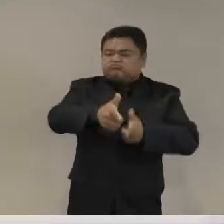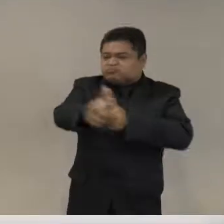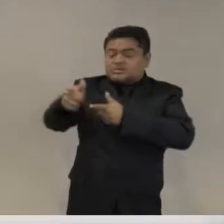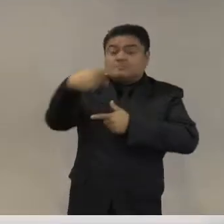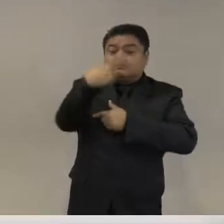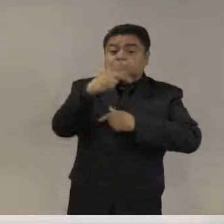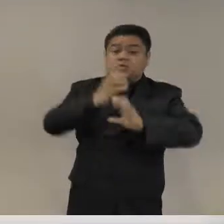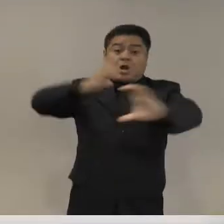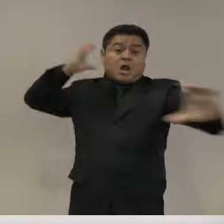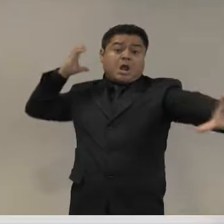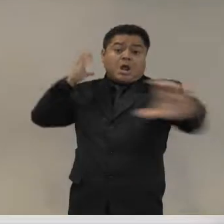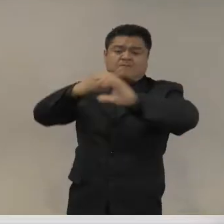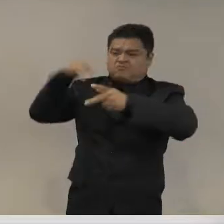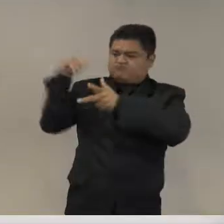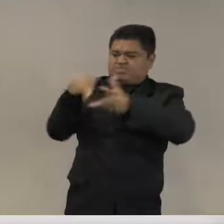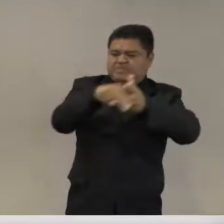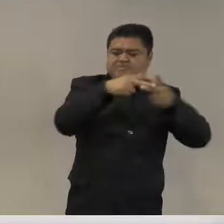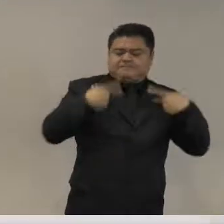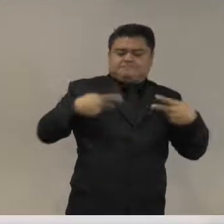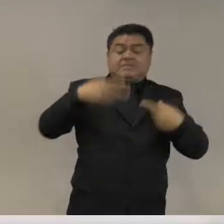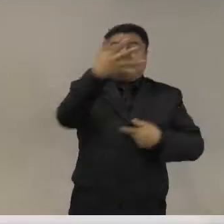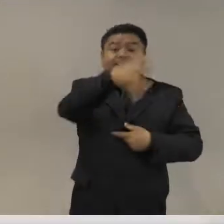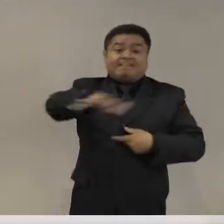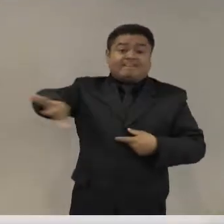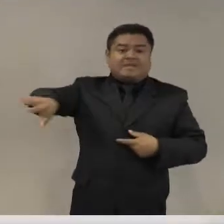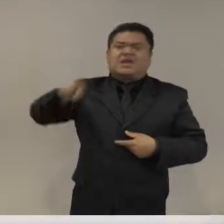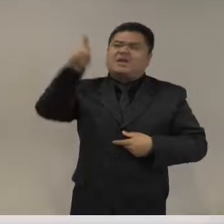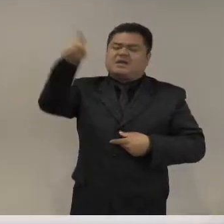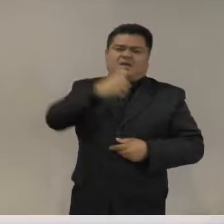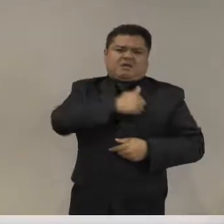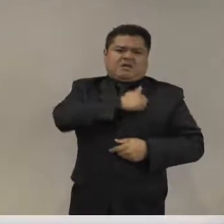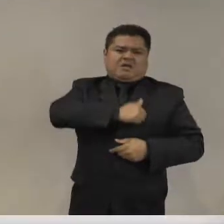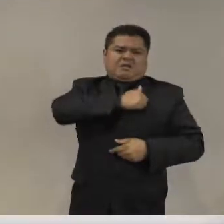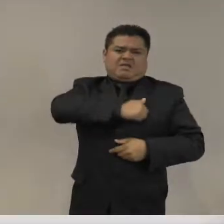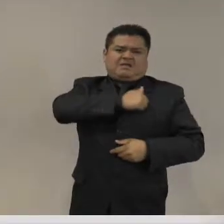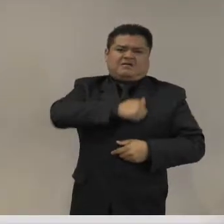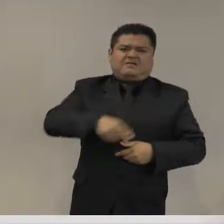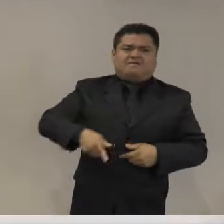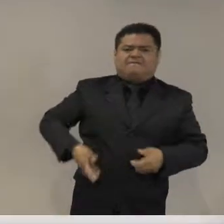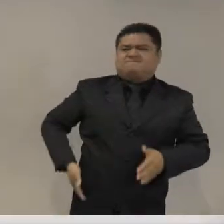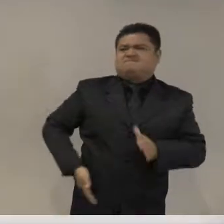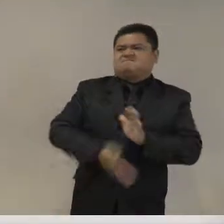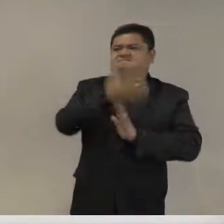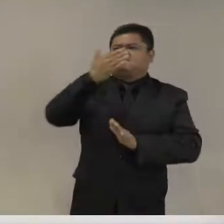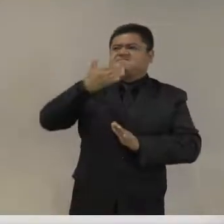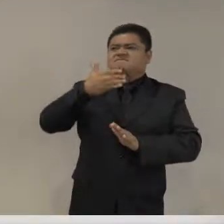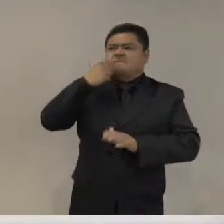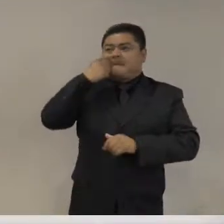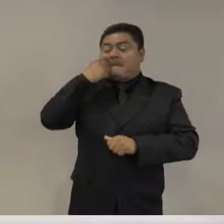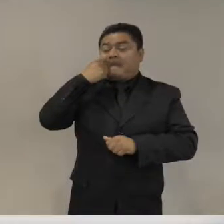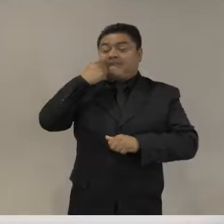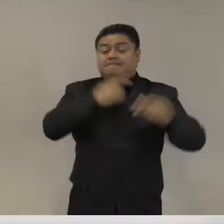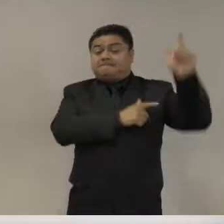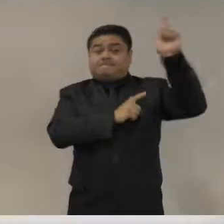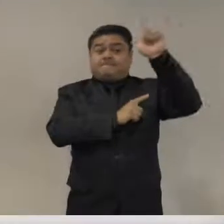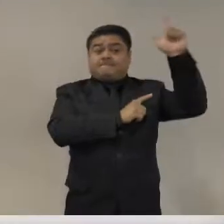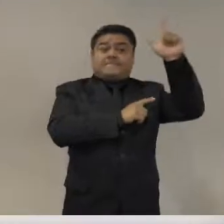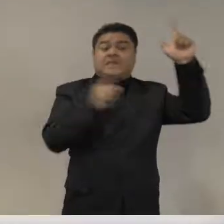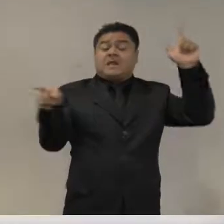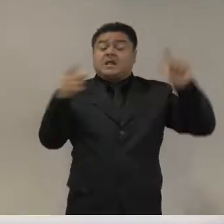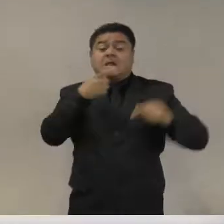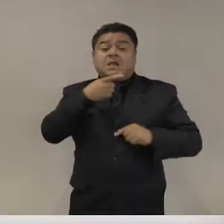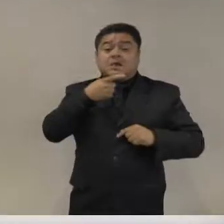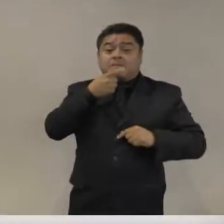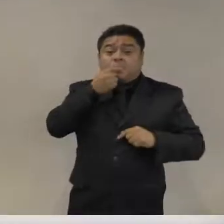Canadá. Se buscaba rendir, pero estaba llevando algo que pudiera haber sido arma y el policía